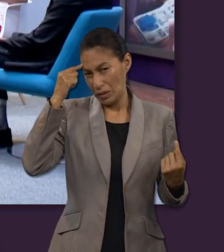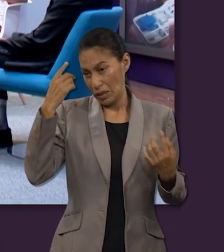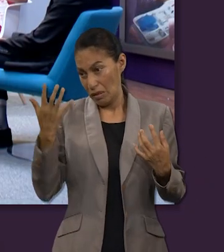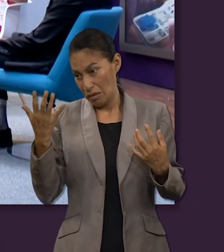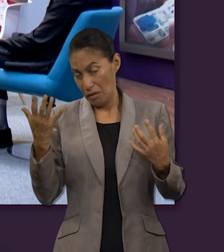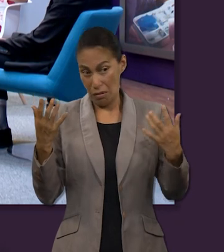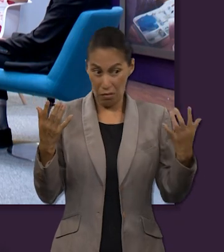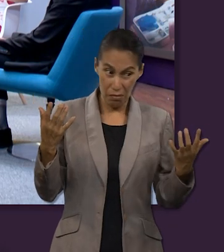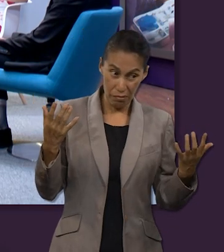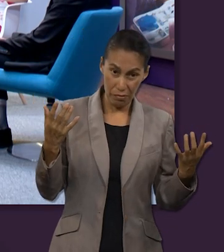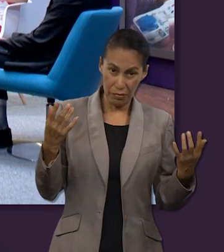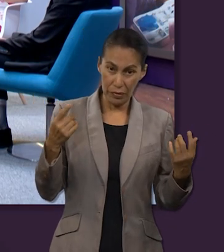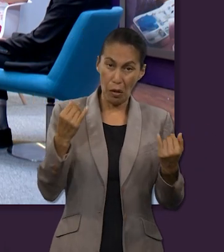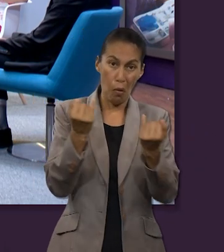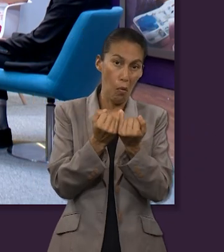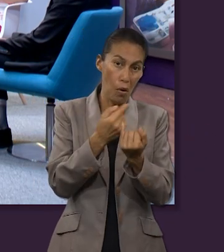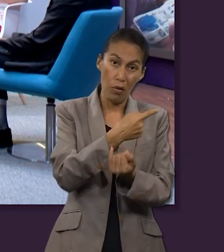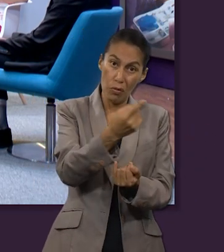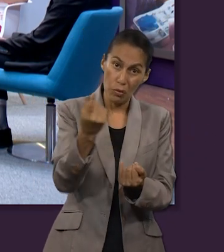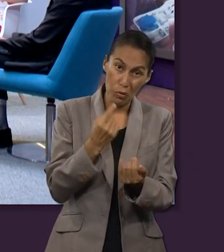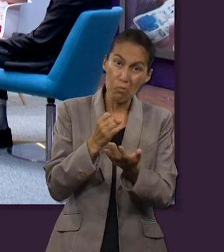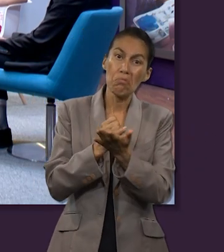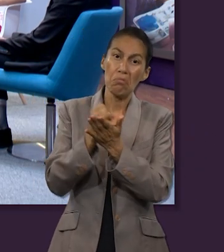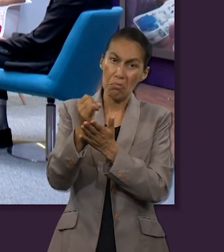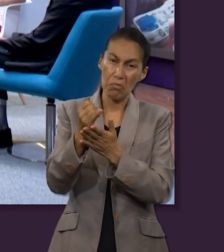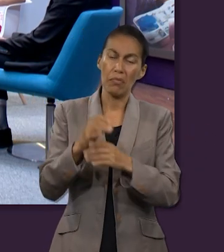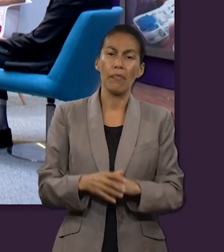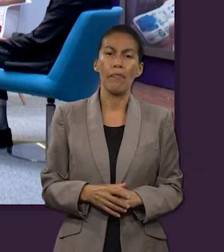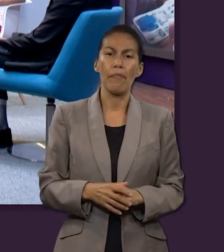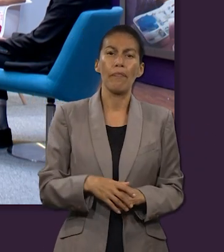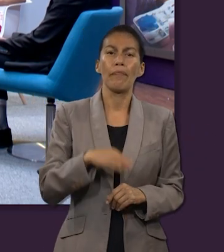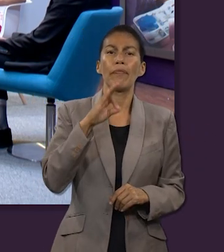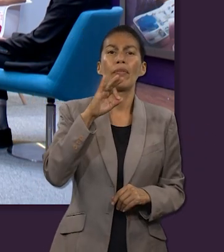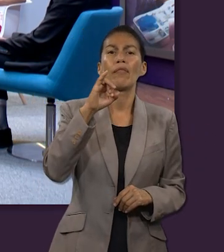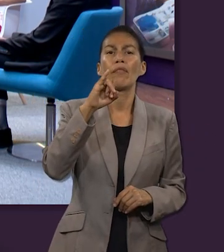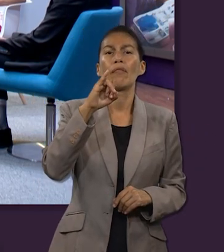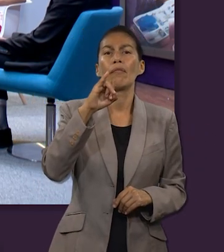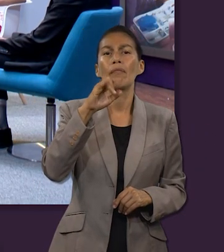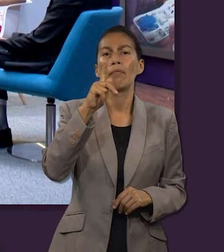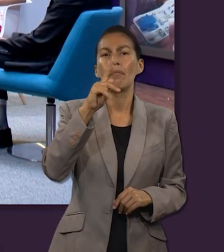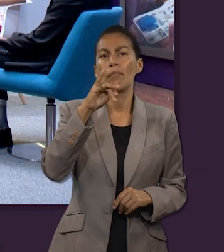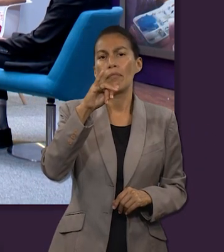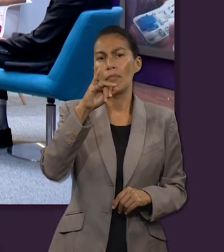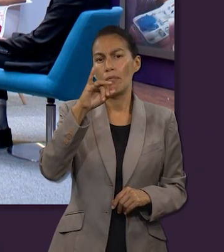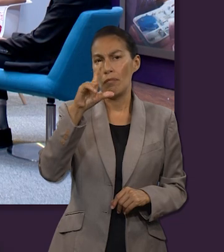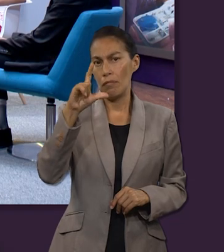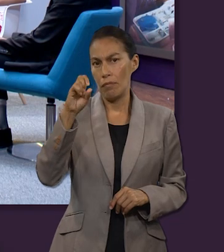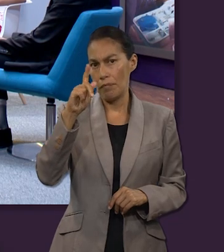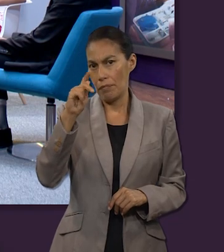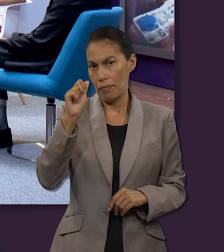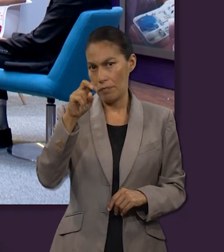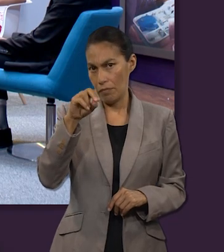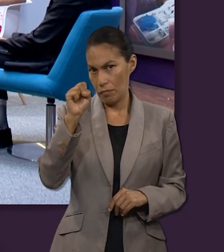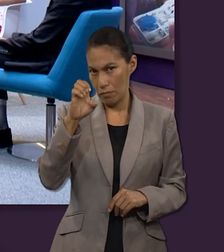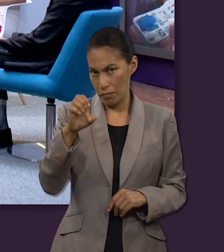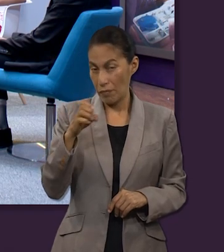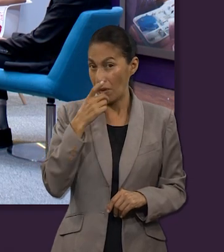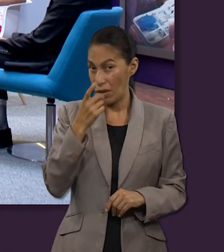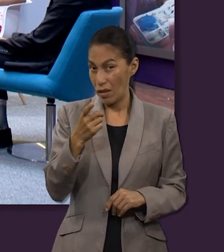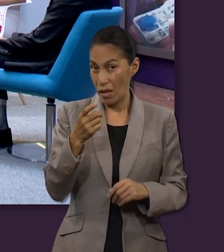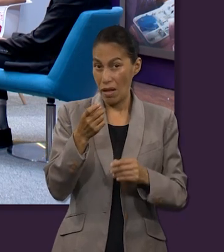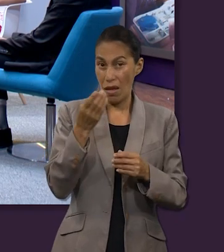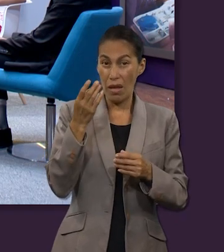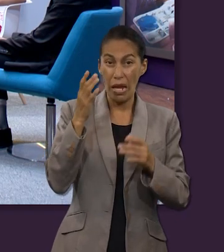opciones las tenemos nosotros también. Y Philip Yancey escribía en